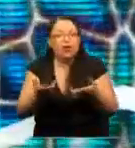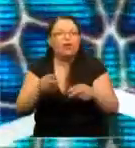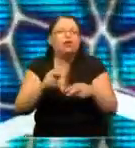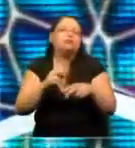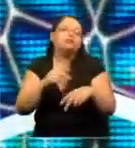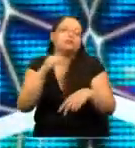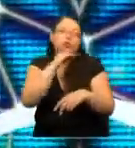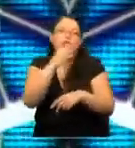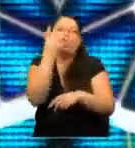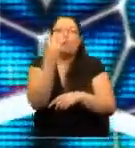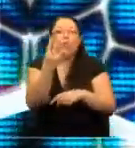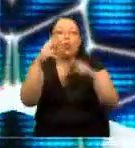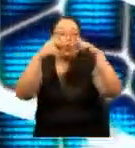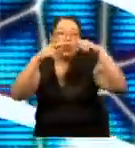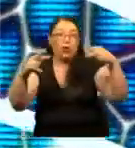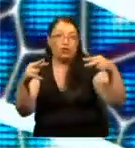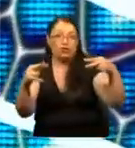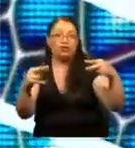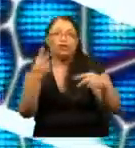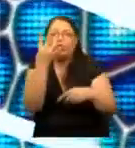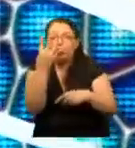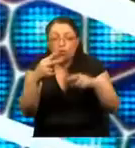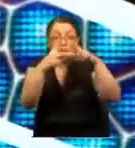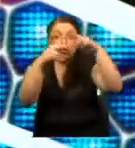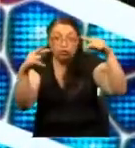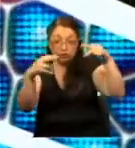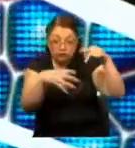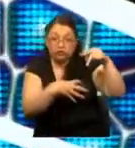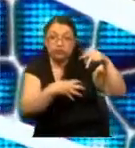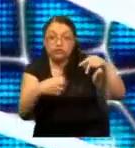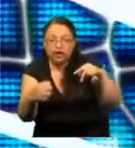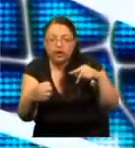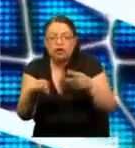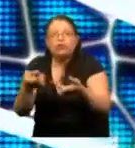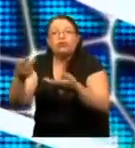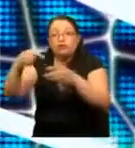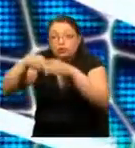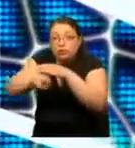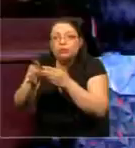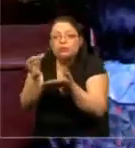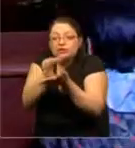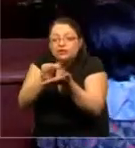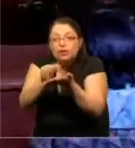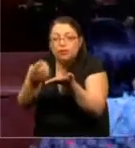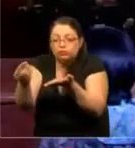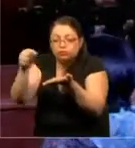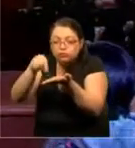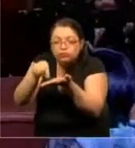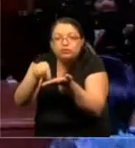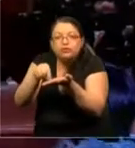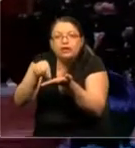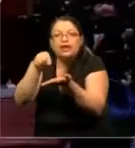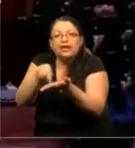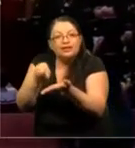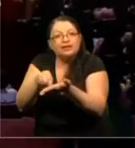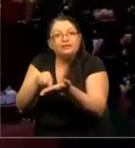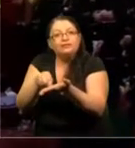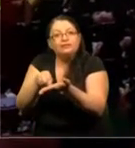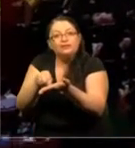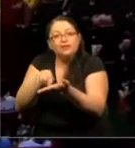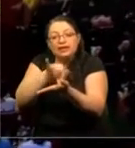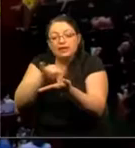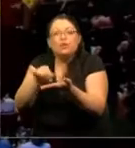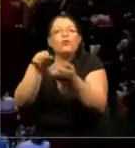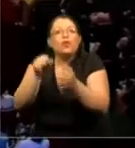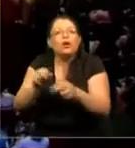genes. Nosotros tomamos cuatro genes, los introducimos en una célula, y esa célula la dejamos desdiferenciada, y luego podemos